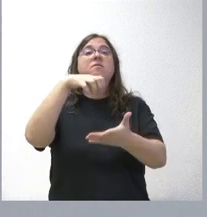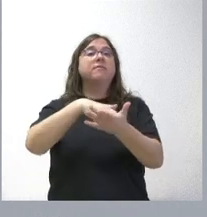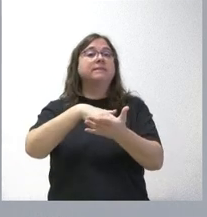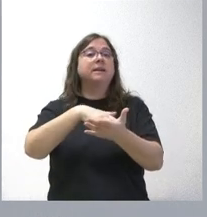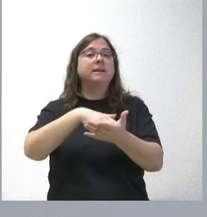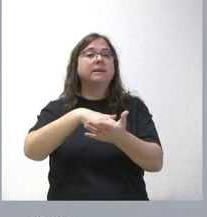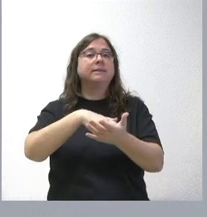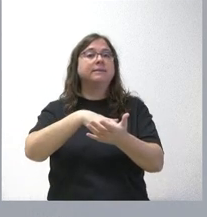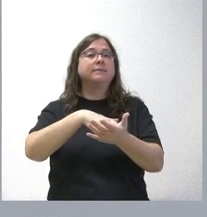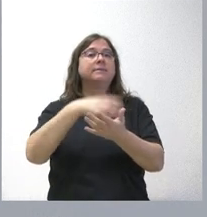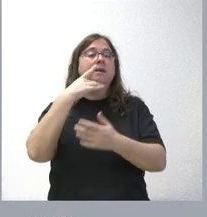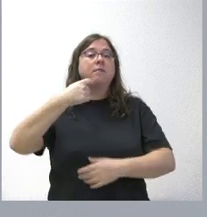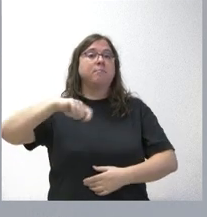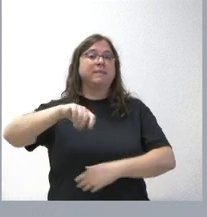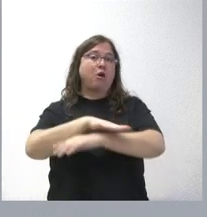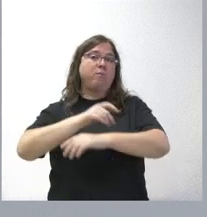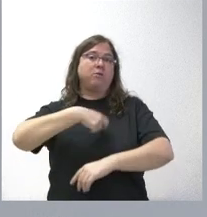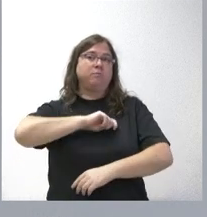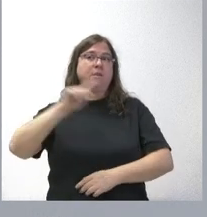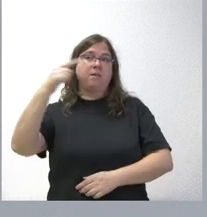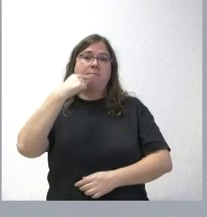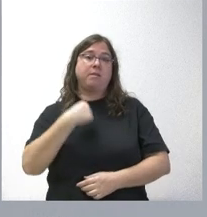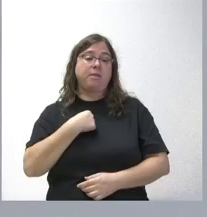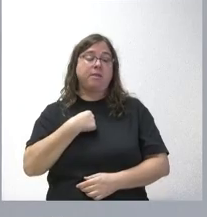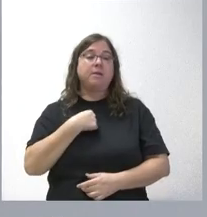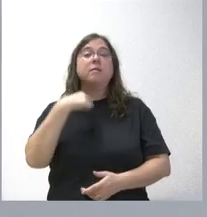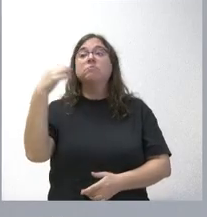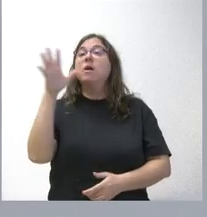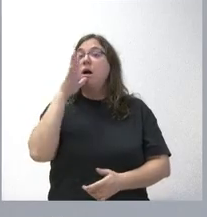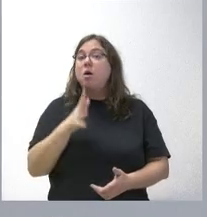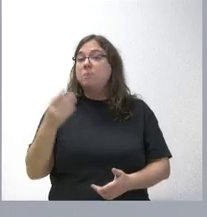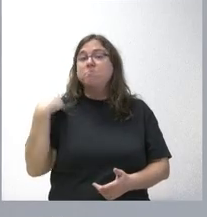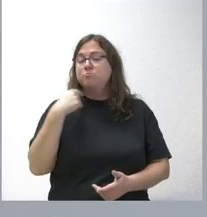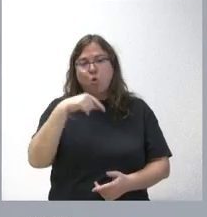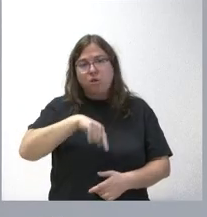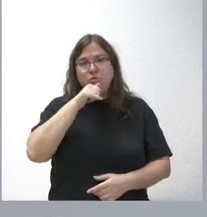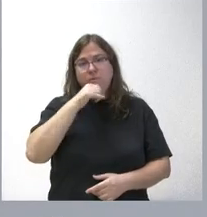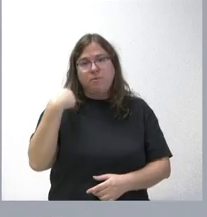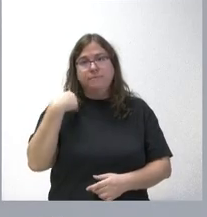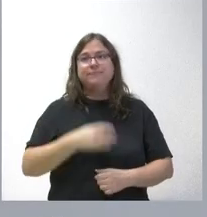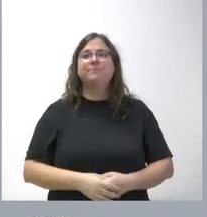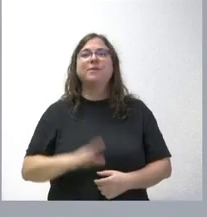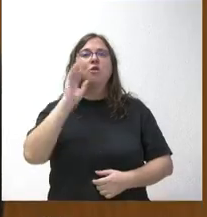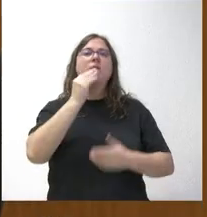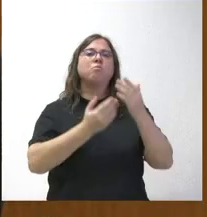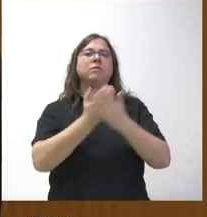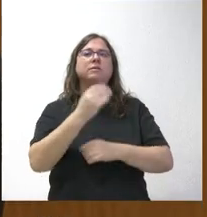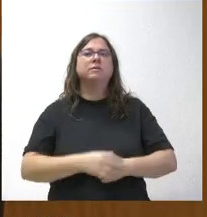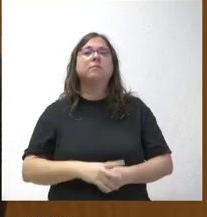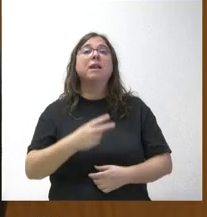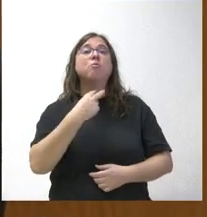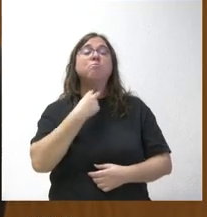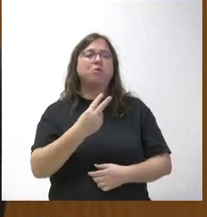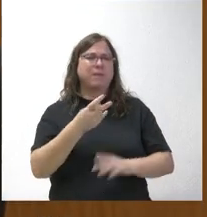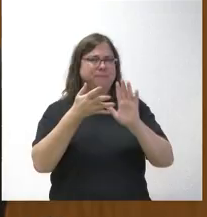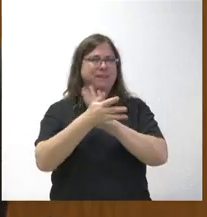la presidencia del Gobierno de España y a día de hoy nos ha dirigido todavía la Junta de Castilla y León. Hola, buenos días. Es para el portavoz por